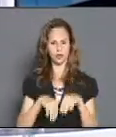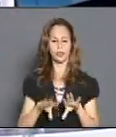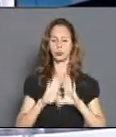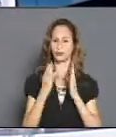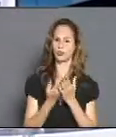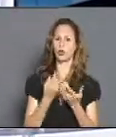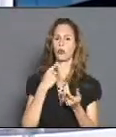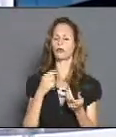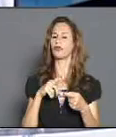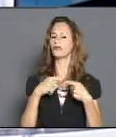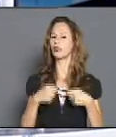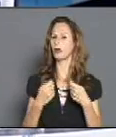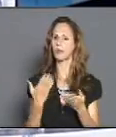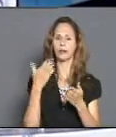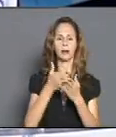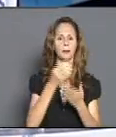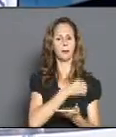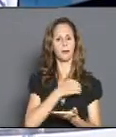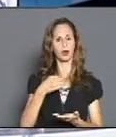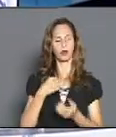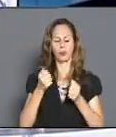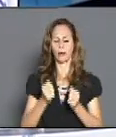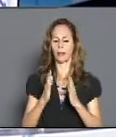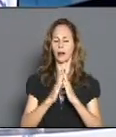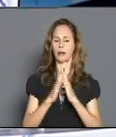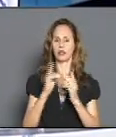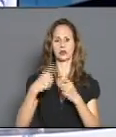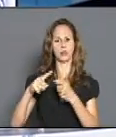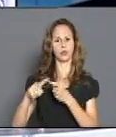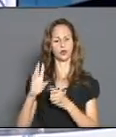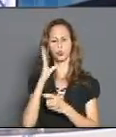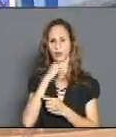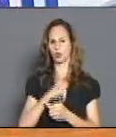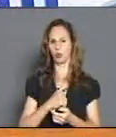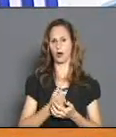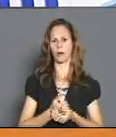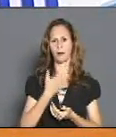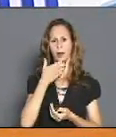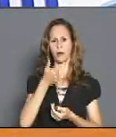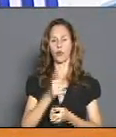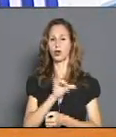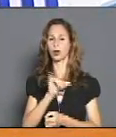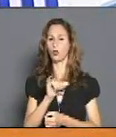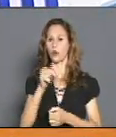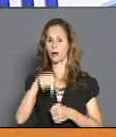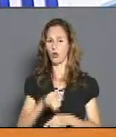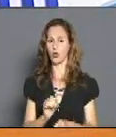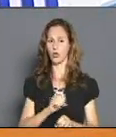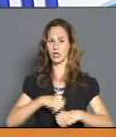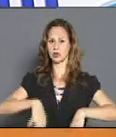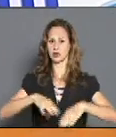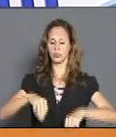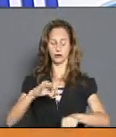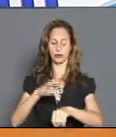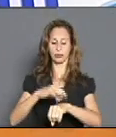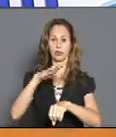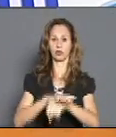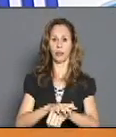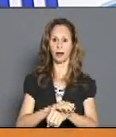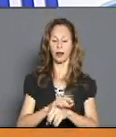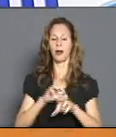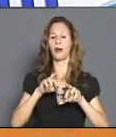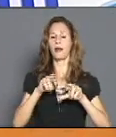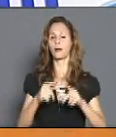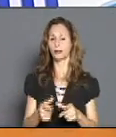ir, que es el momento de golpear, para que no tener otra situación peor en otro momento. También tenemos situación con el dengue. Con el dengue, que son dos virus